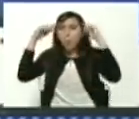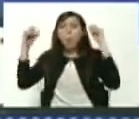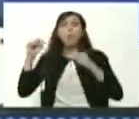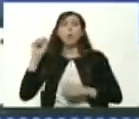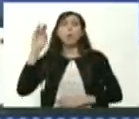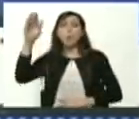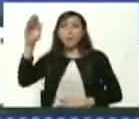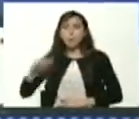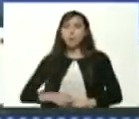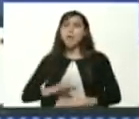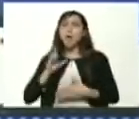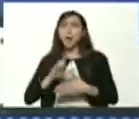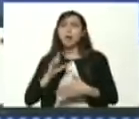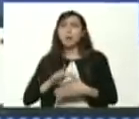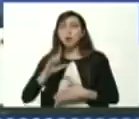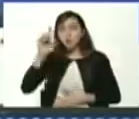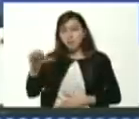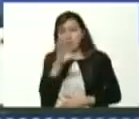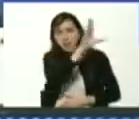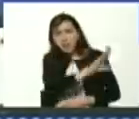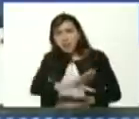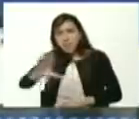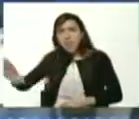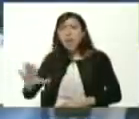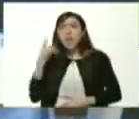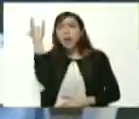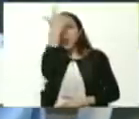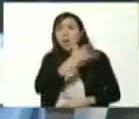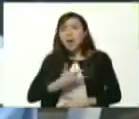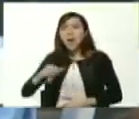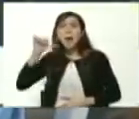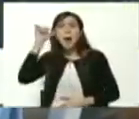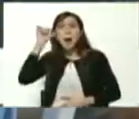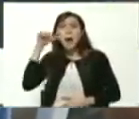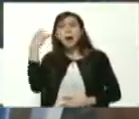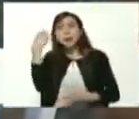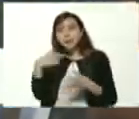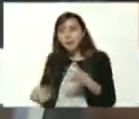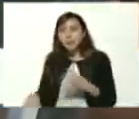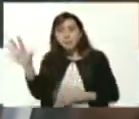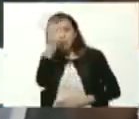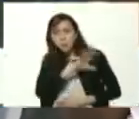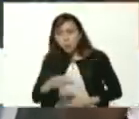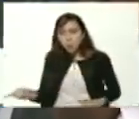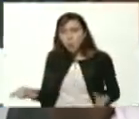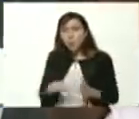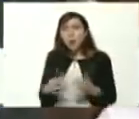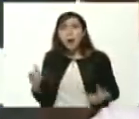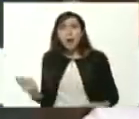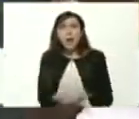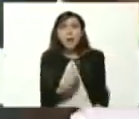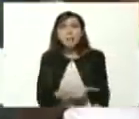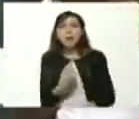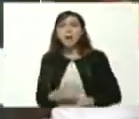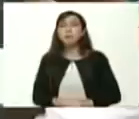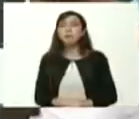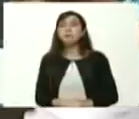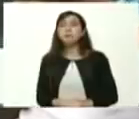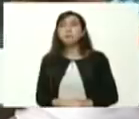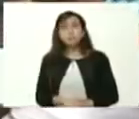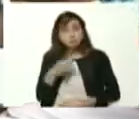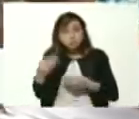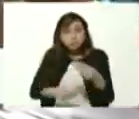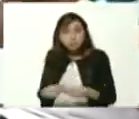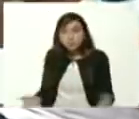futuro de América Latina del Caribe de África de Asia de los países hermanos del mundo vamos a hacerlo